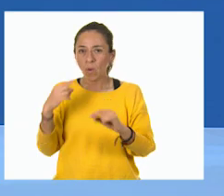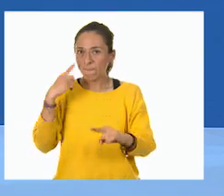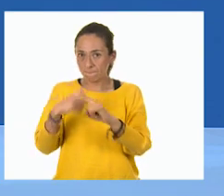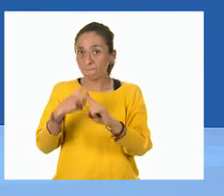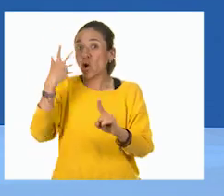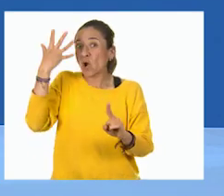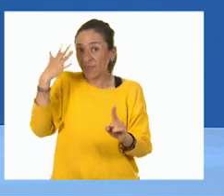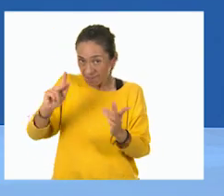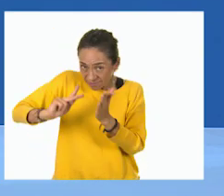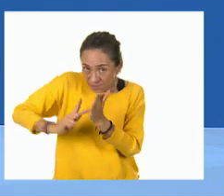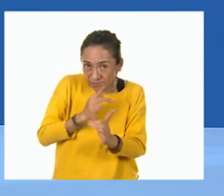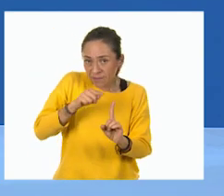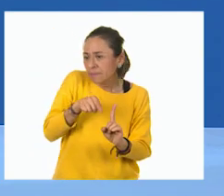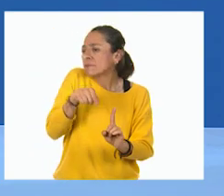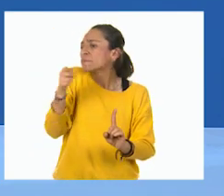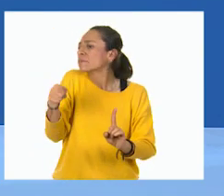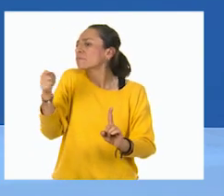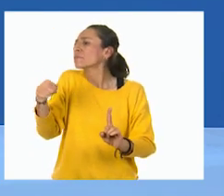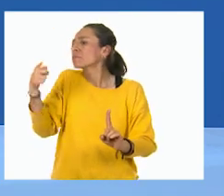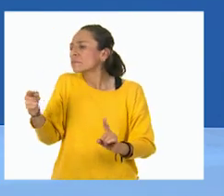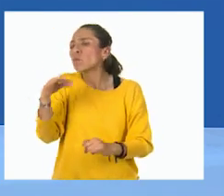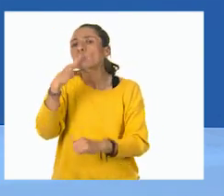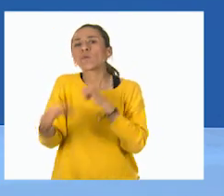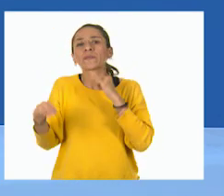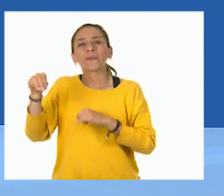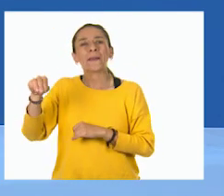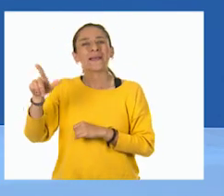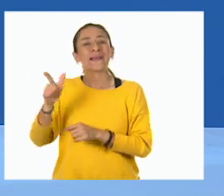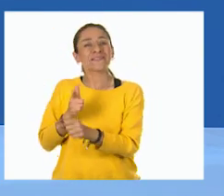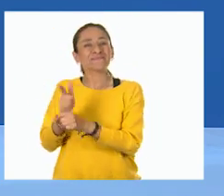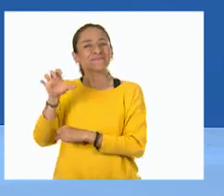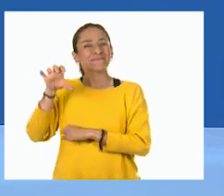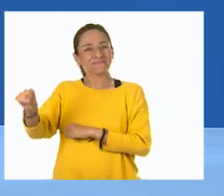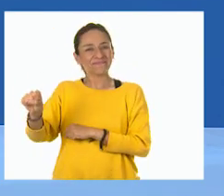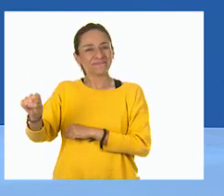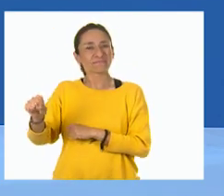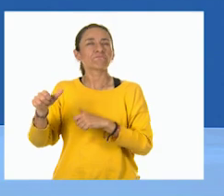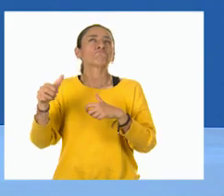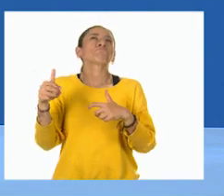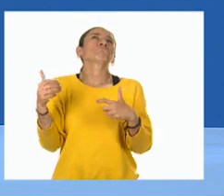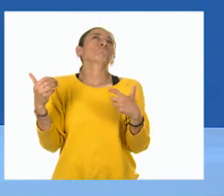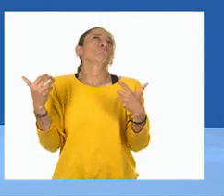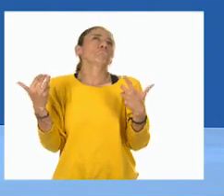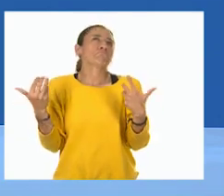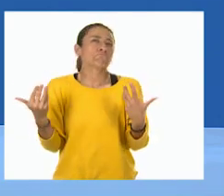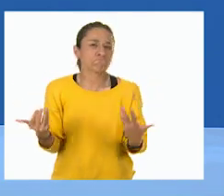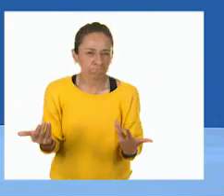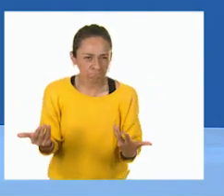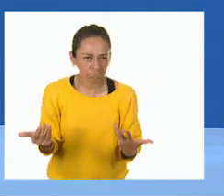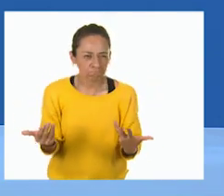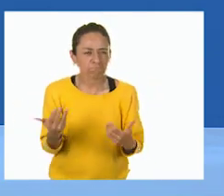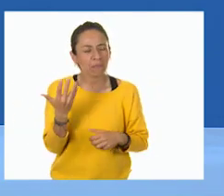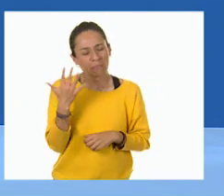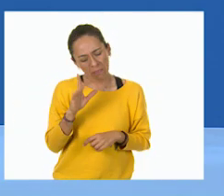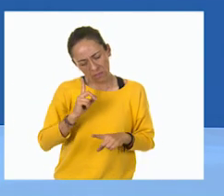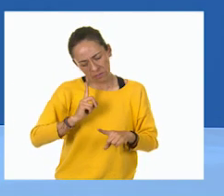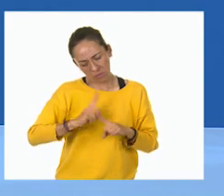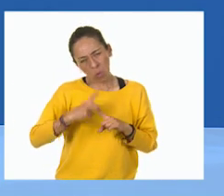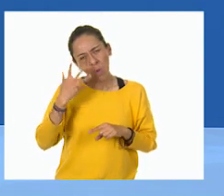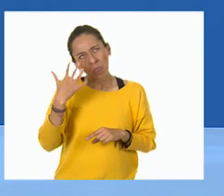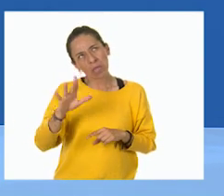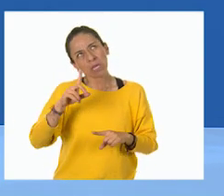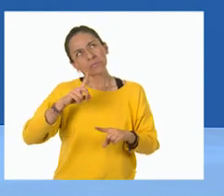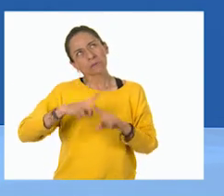multiplico otra vez por 10 y finalmente llego al mililitro. Entonces, 10 por 10